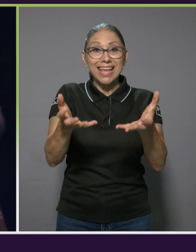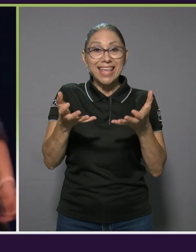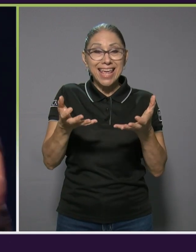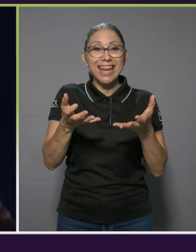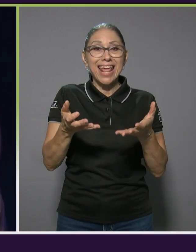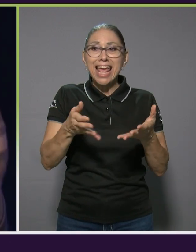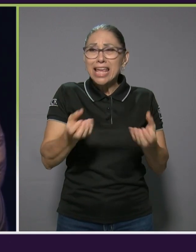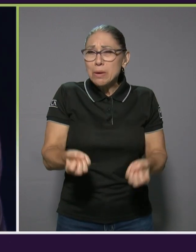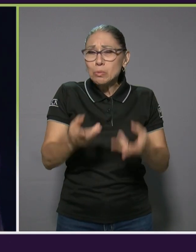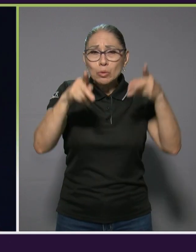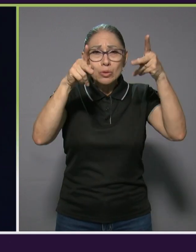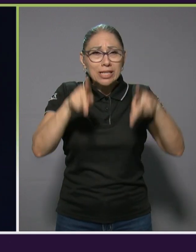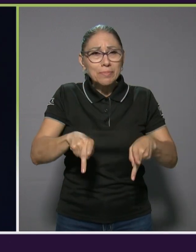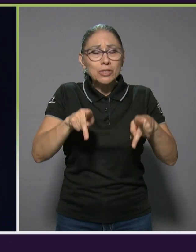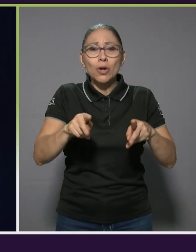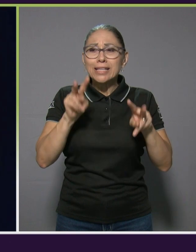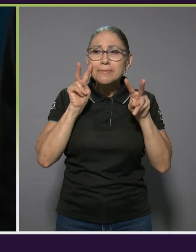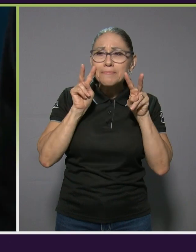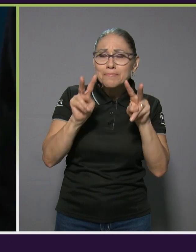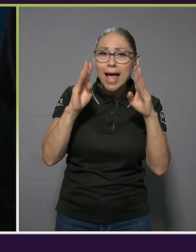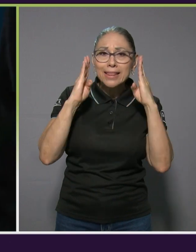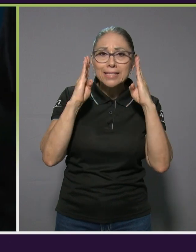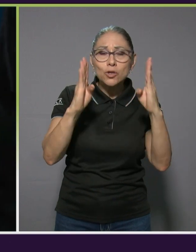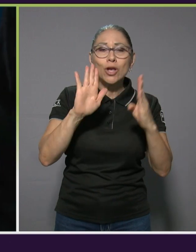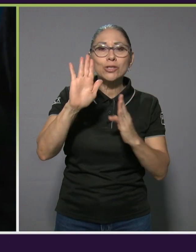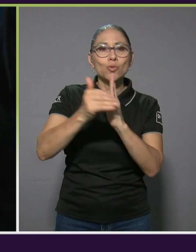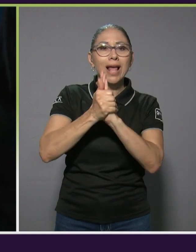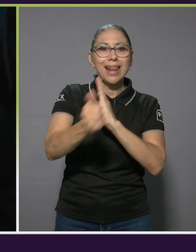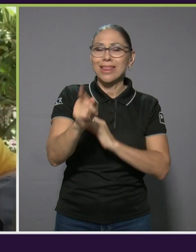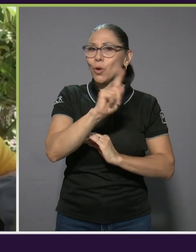las grandes audiencias en su talento y no en su condición.